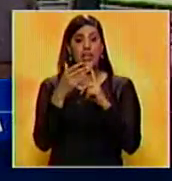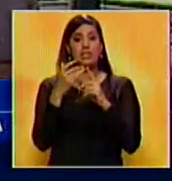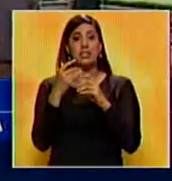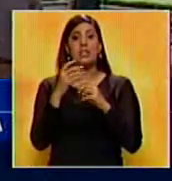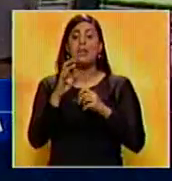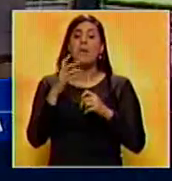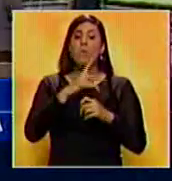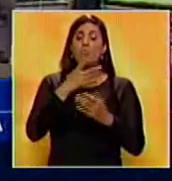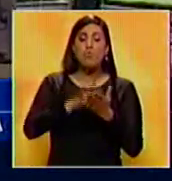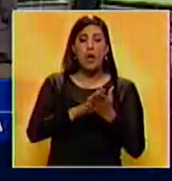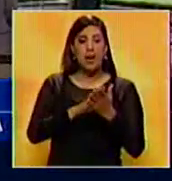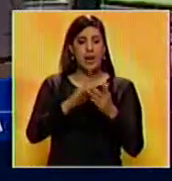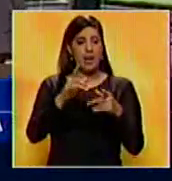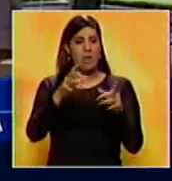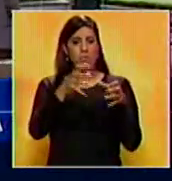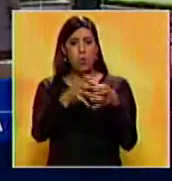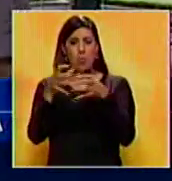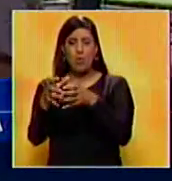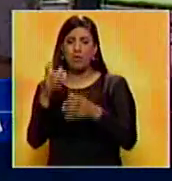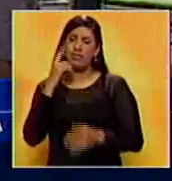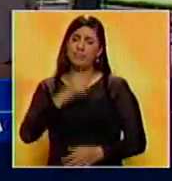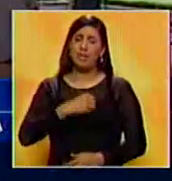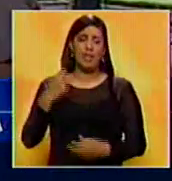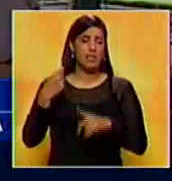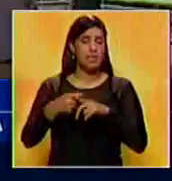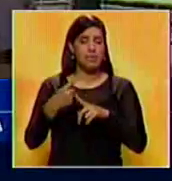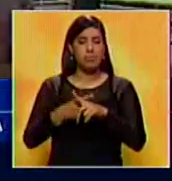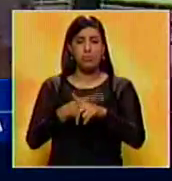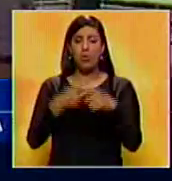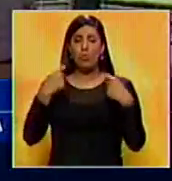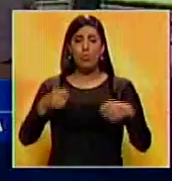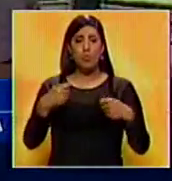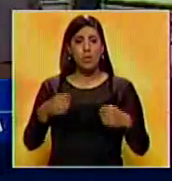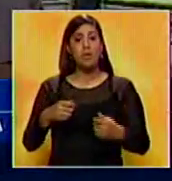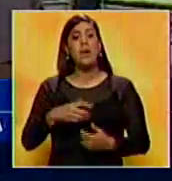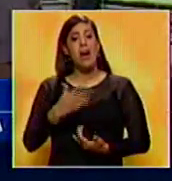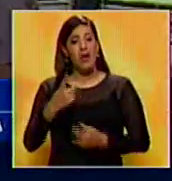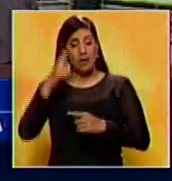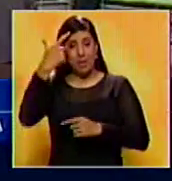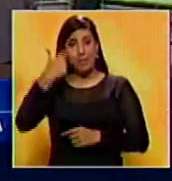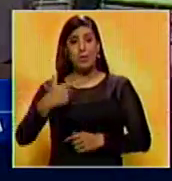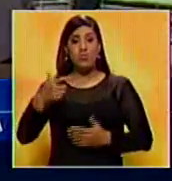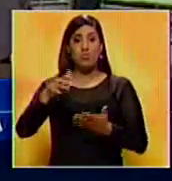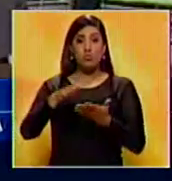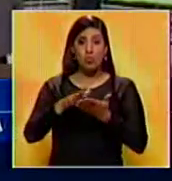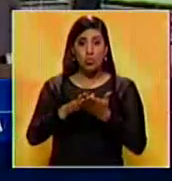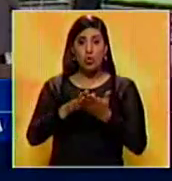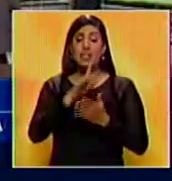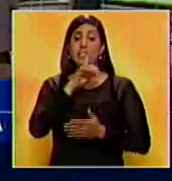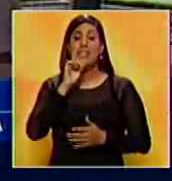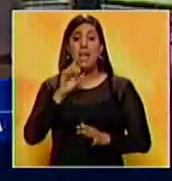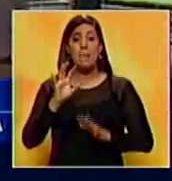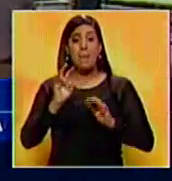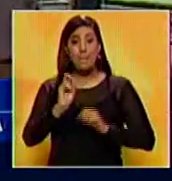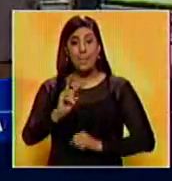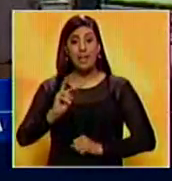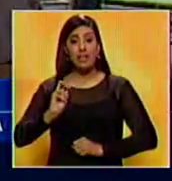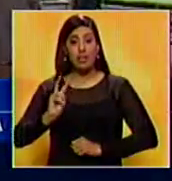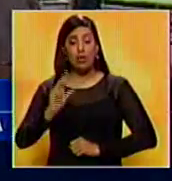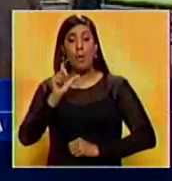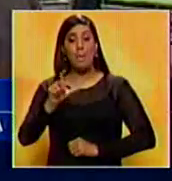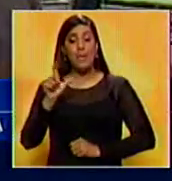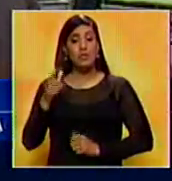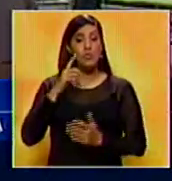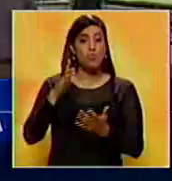desasosiego, mueren por lote. Y eso es muy lamentable. Entonces, ya con esta persona que fallece, ya son 22 las